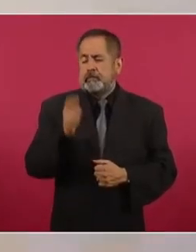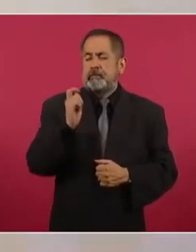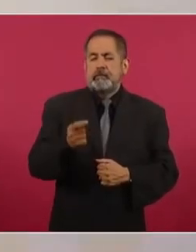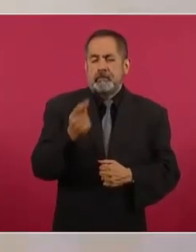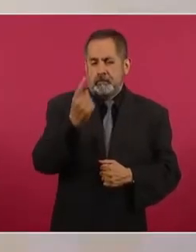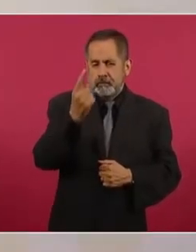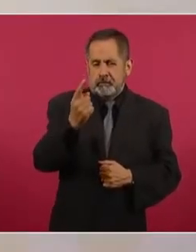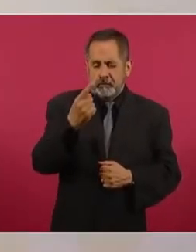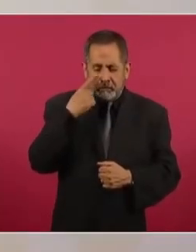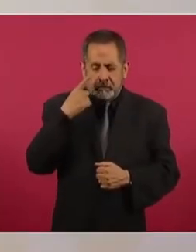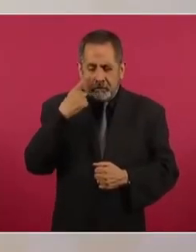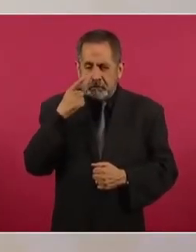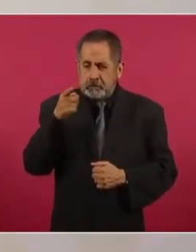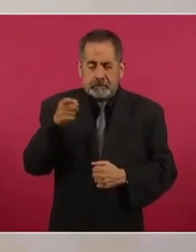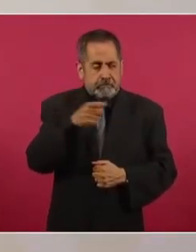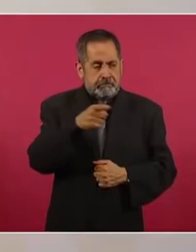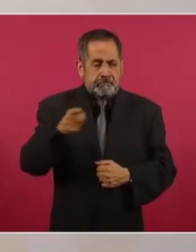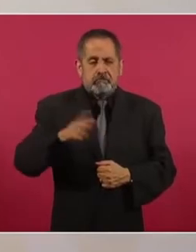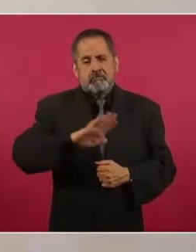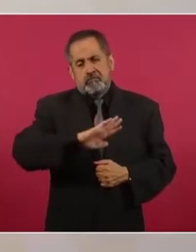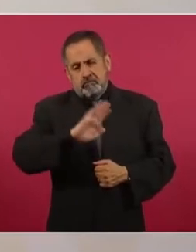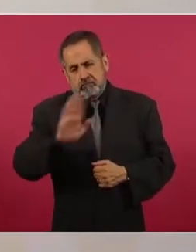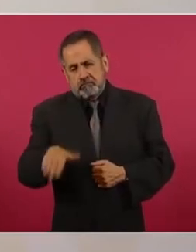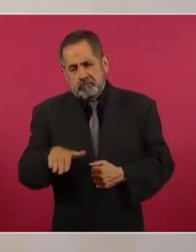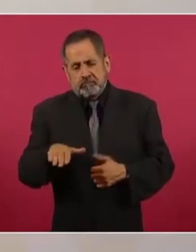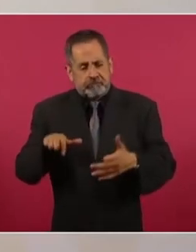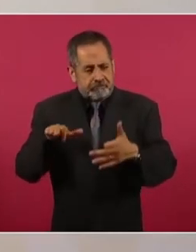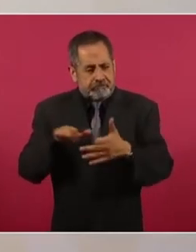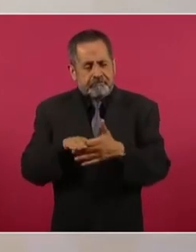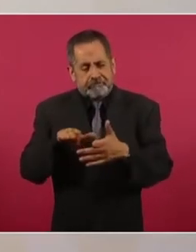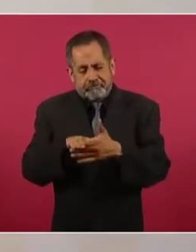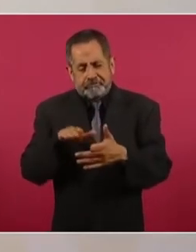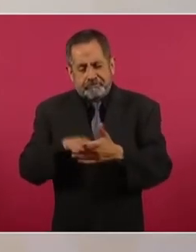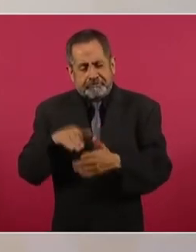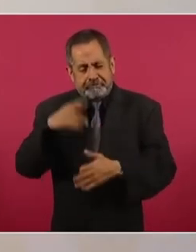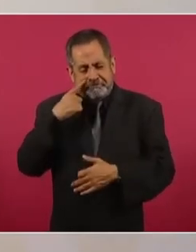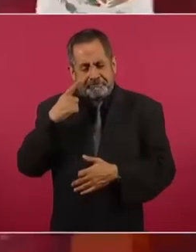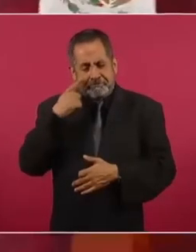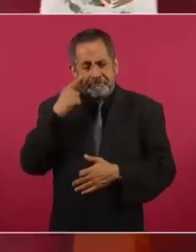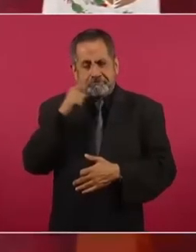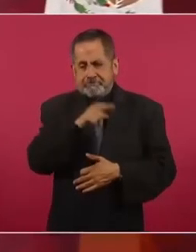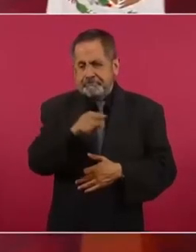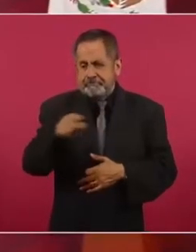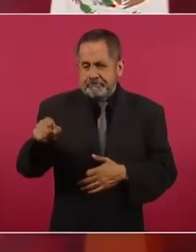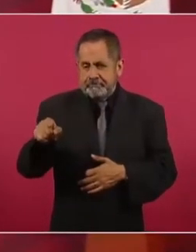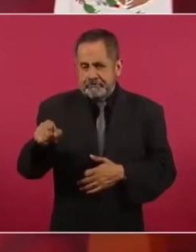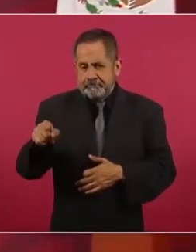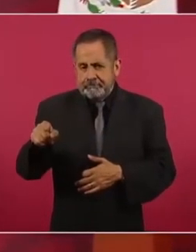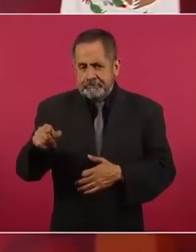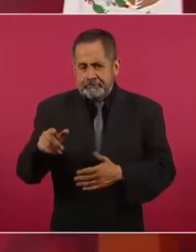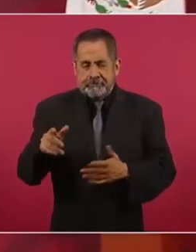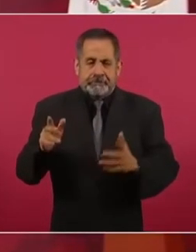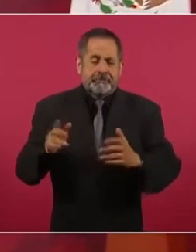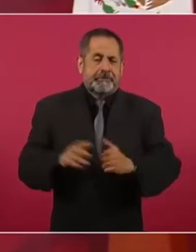frecuentes, sobre todo en el medio rural